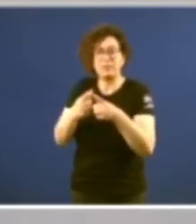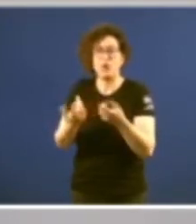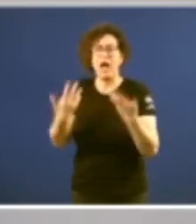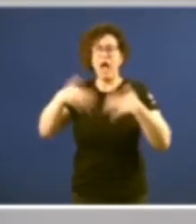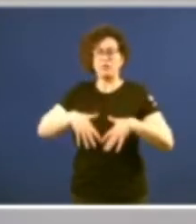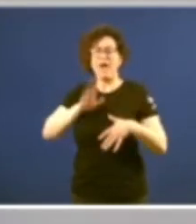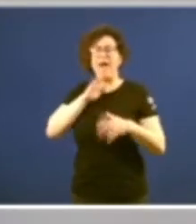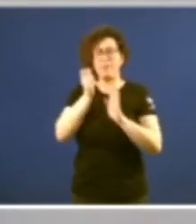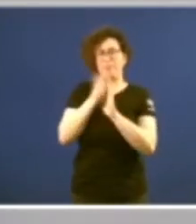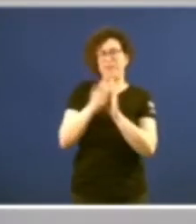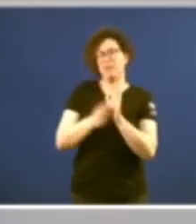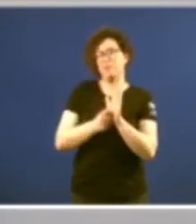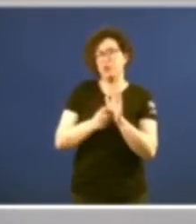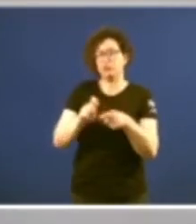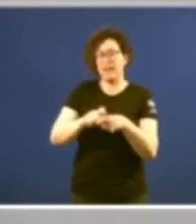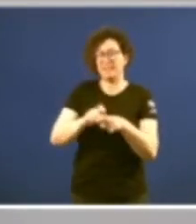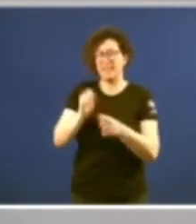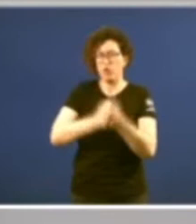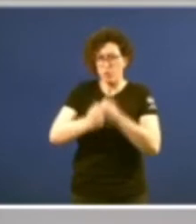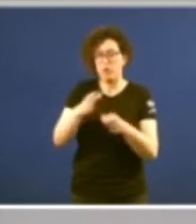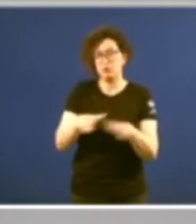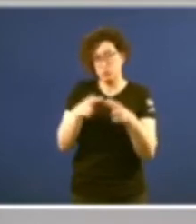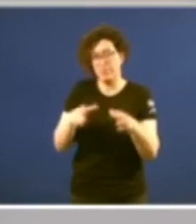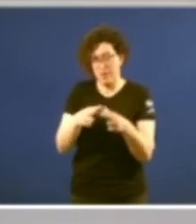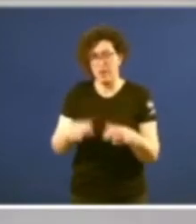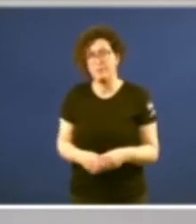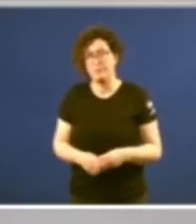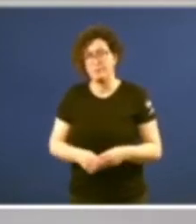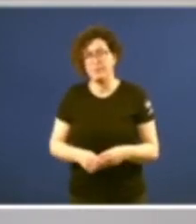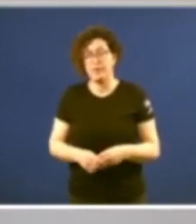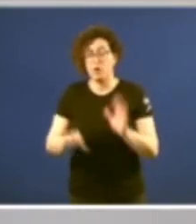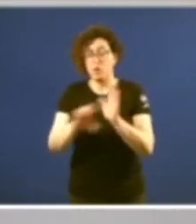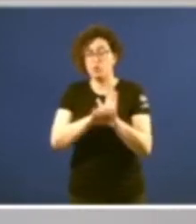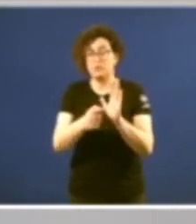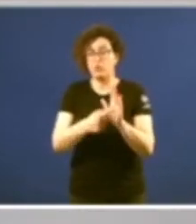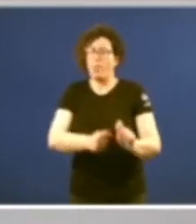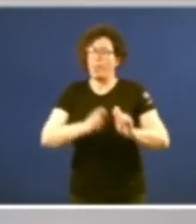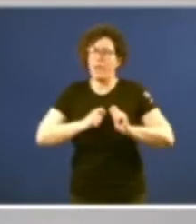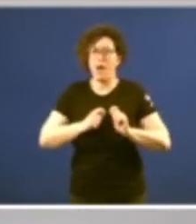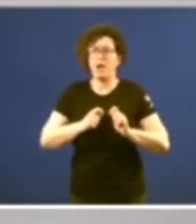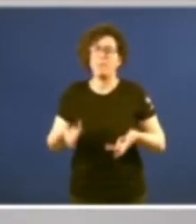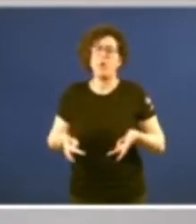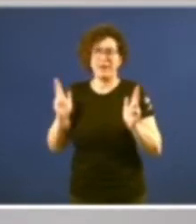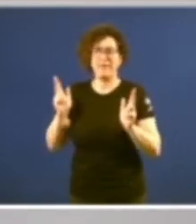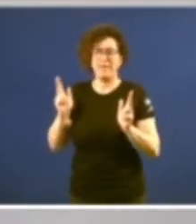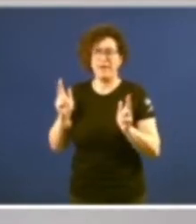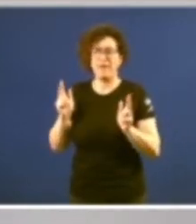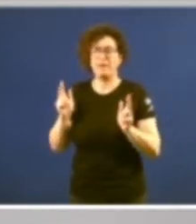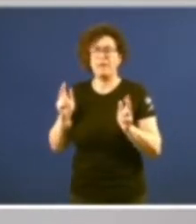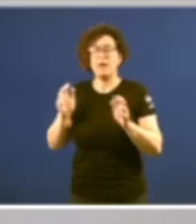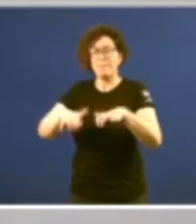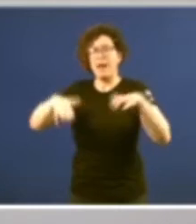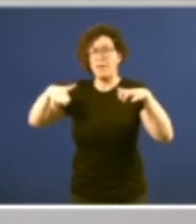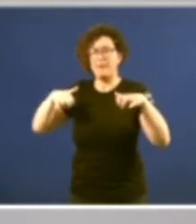esos principios de carácter económico e social. A Constitución nos deu unha monarquía parlamentaria que